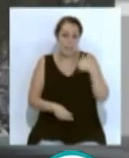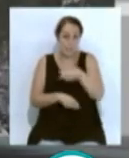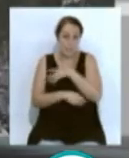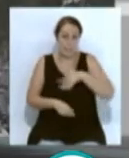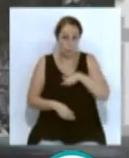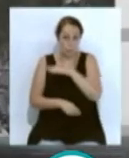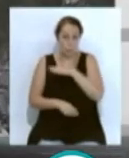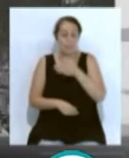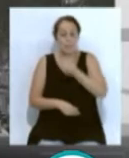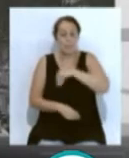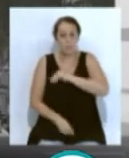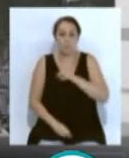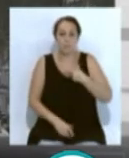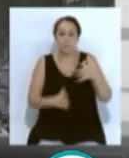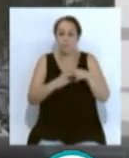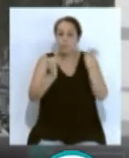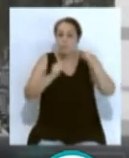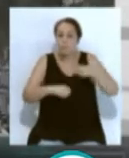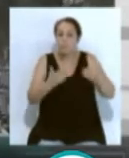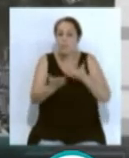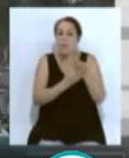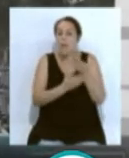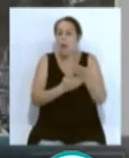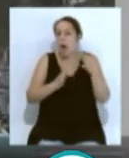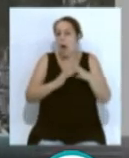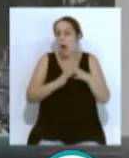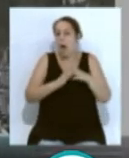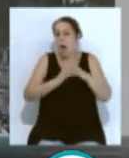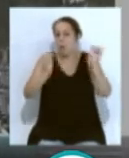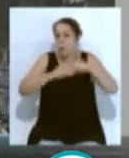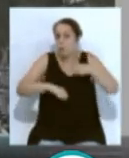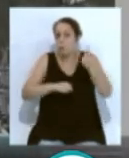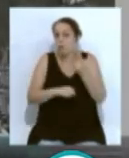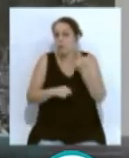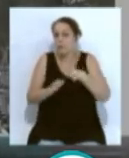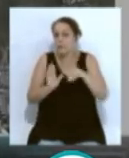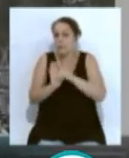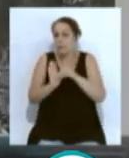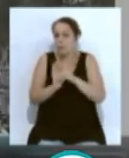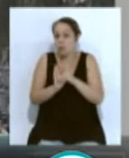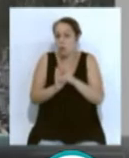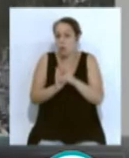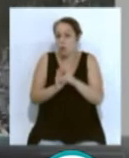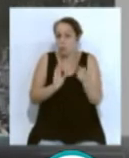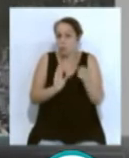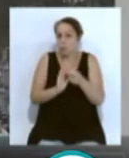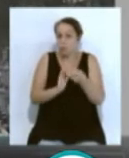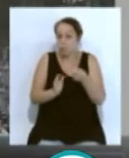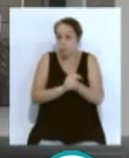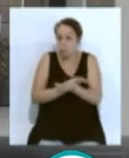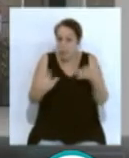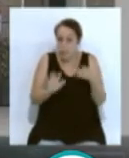al Gobierno la redacción y la aprobación de un nuevo Real Decreto Express que recoja todas nuestras